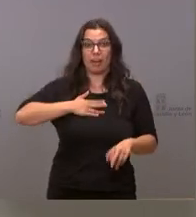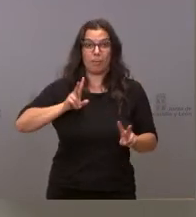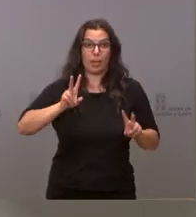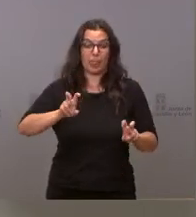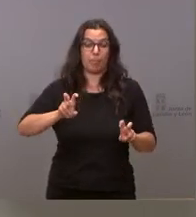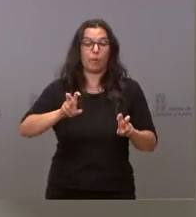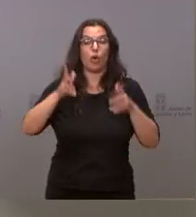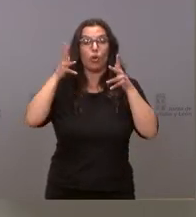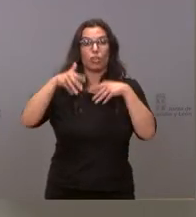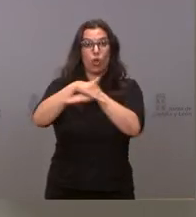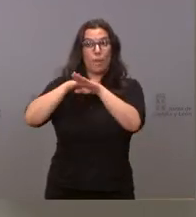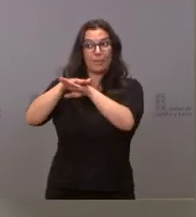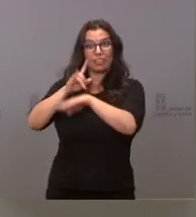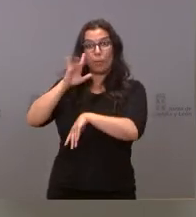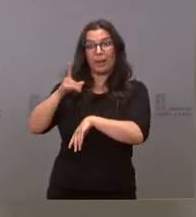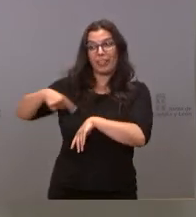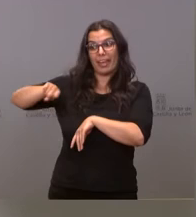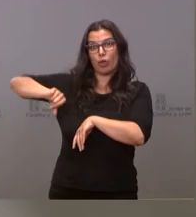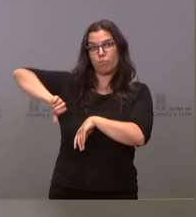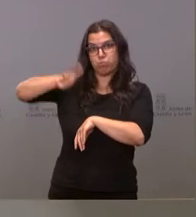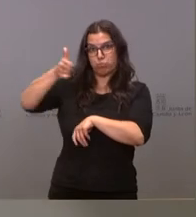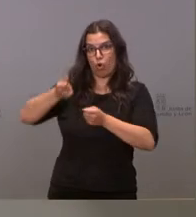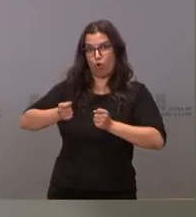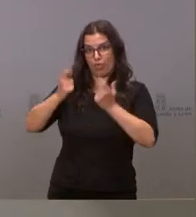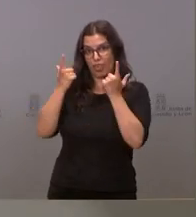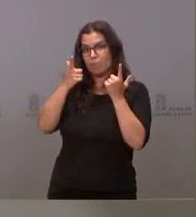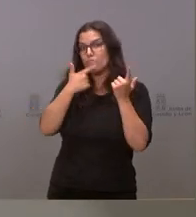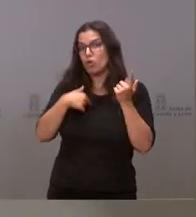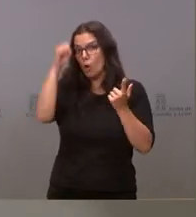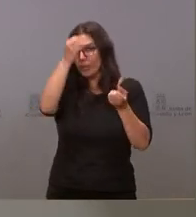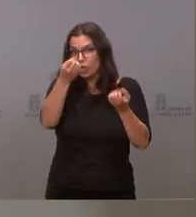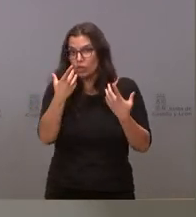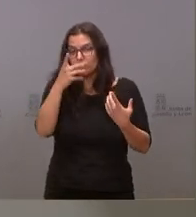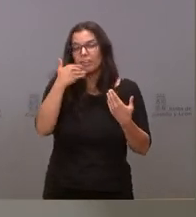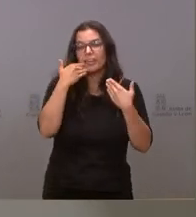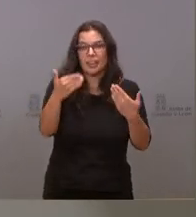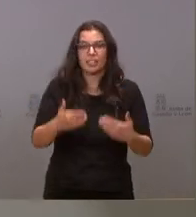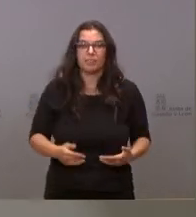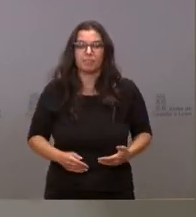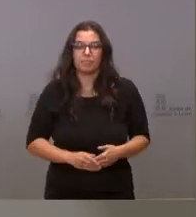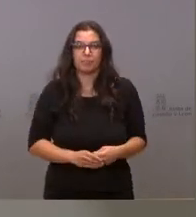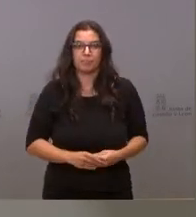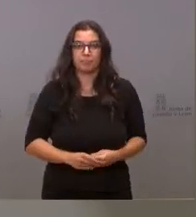que se apruebe en el Consejo de Ministros los indultos. No sé si nos puede hacer una valoración. Gracias. Gracias.